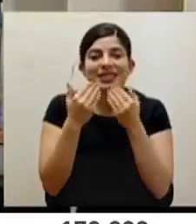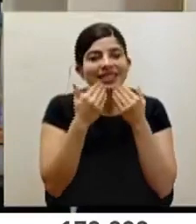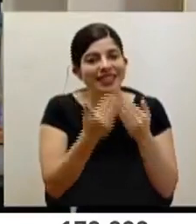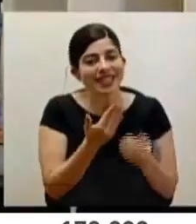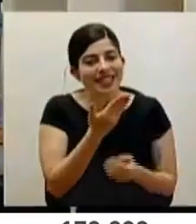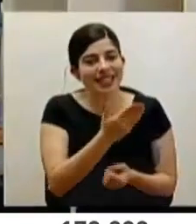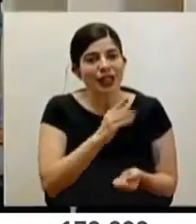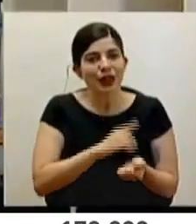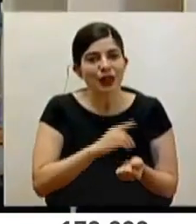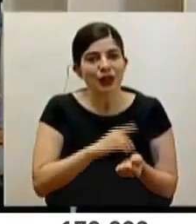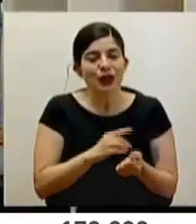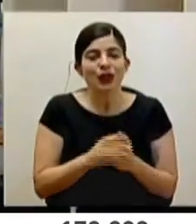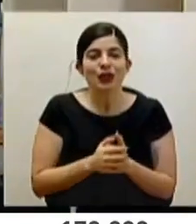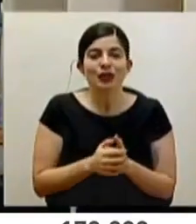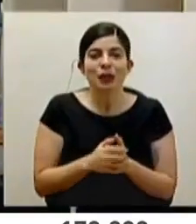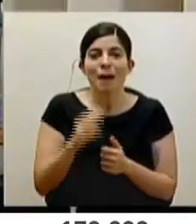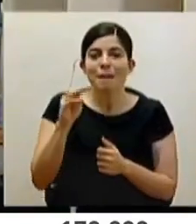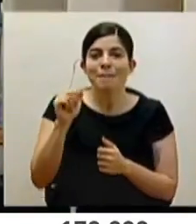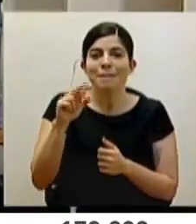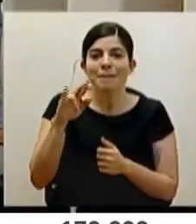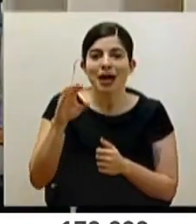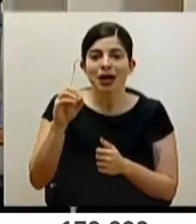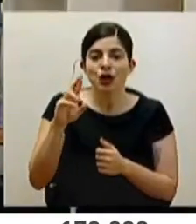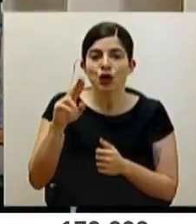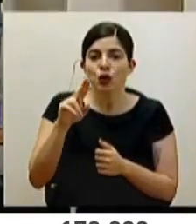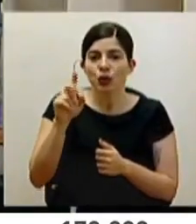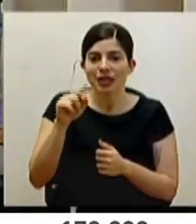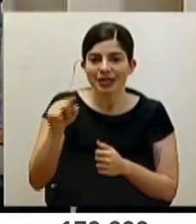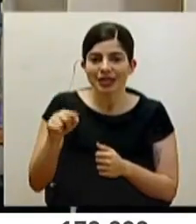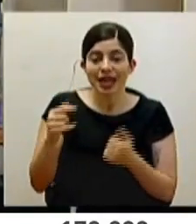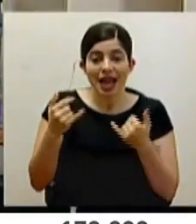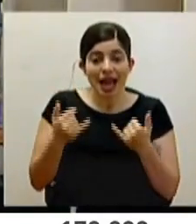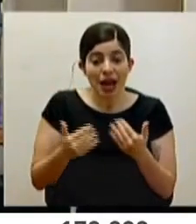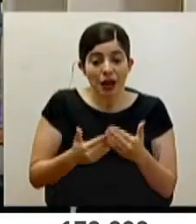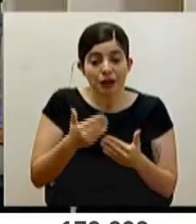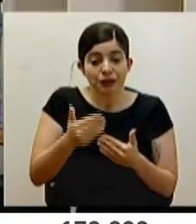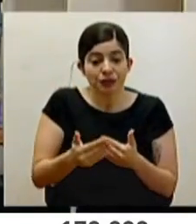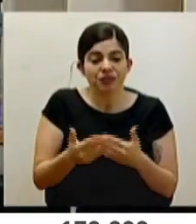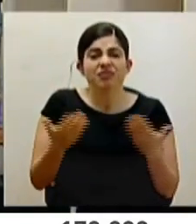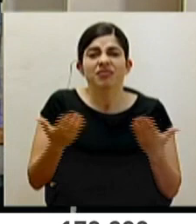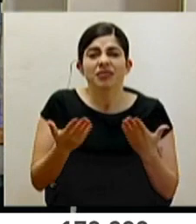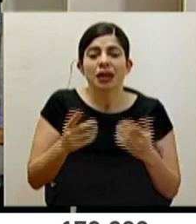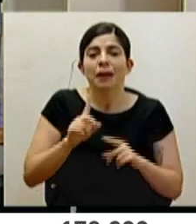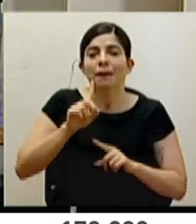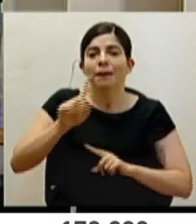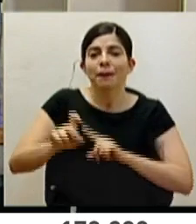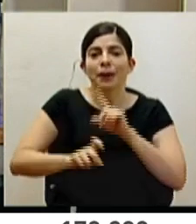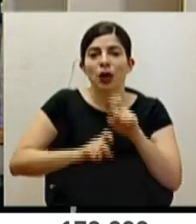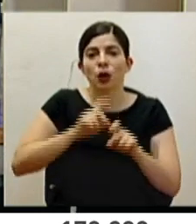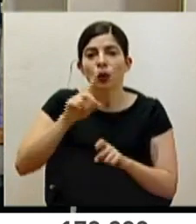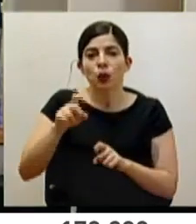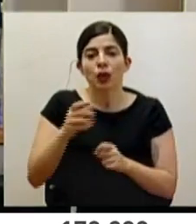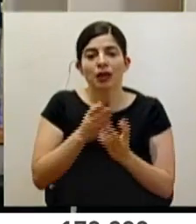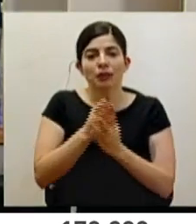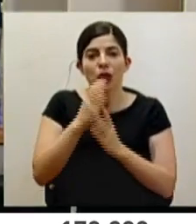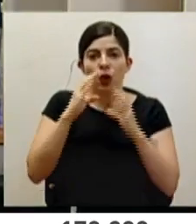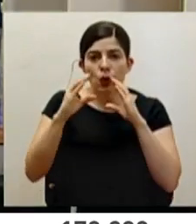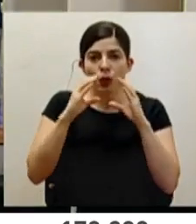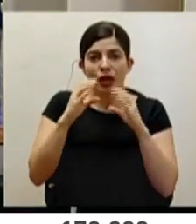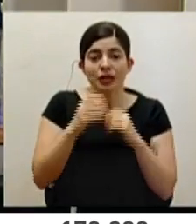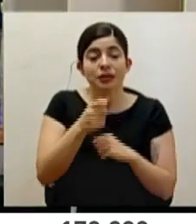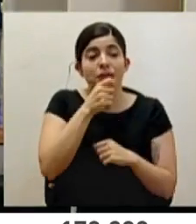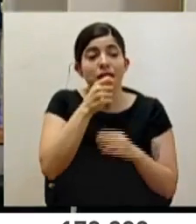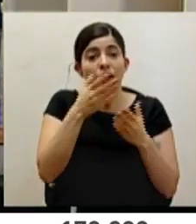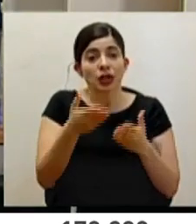al doctor Mario Ruiz. A continuación vamos a proceder con el periodo de consultas de los medios de comunicación.